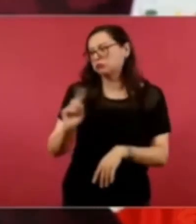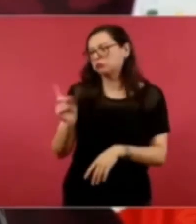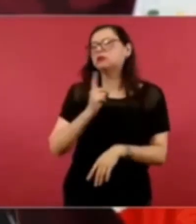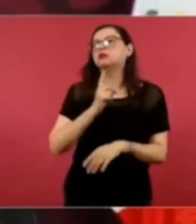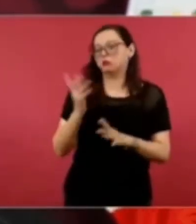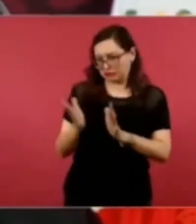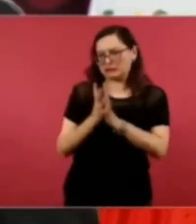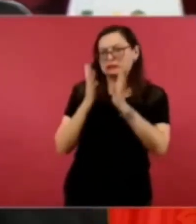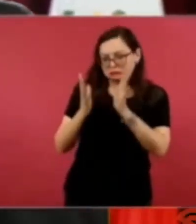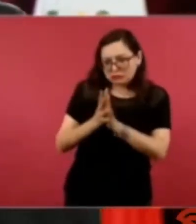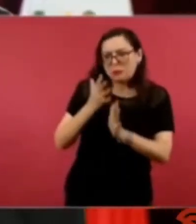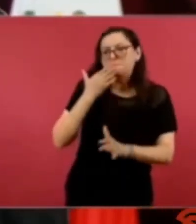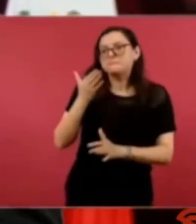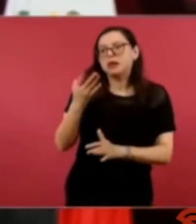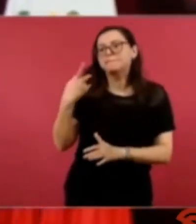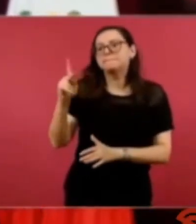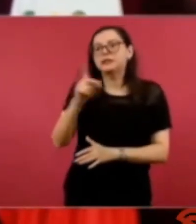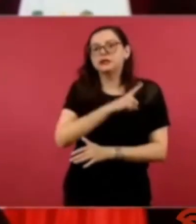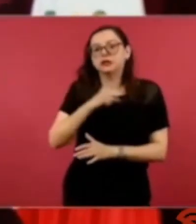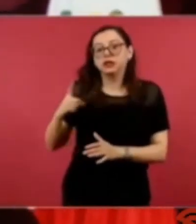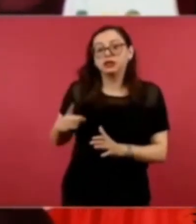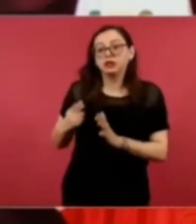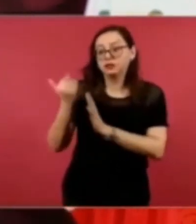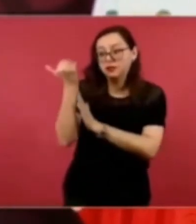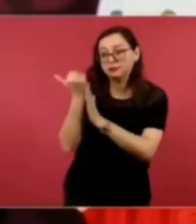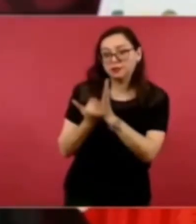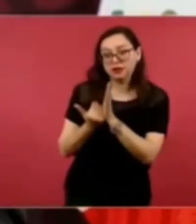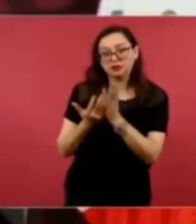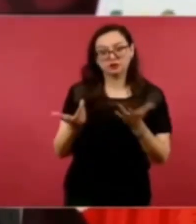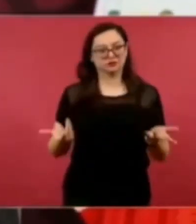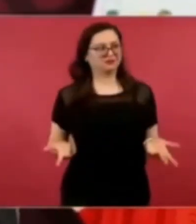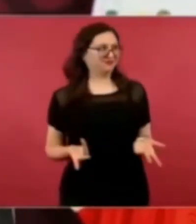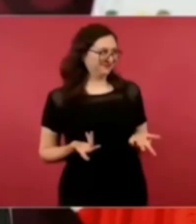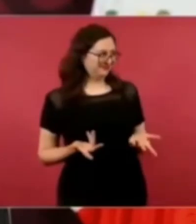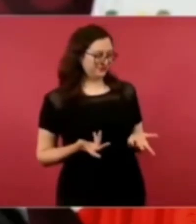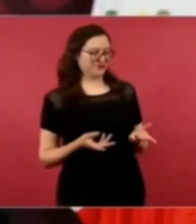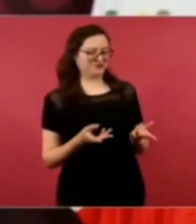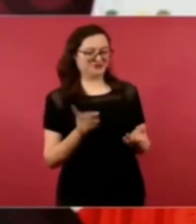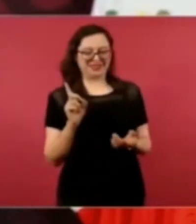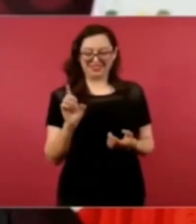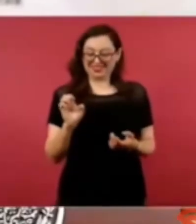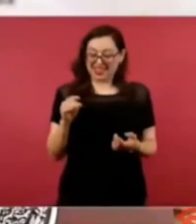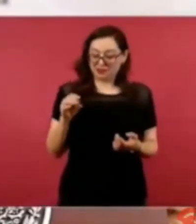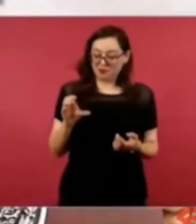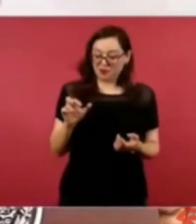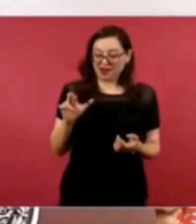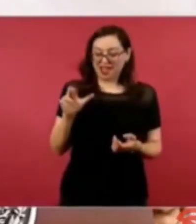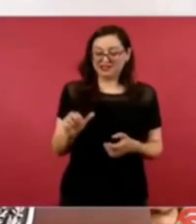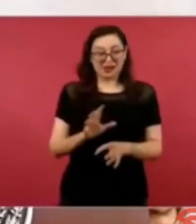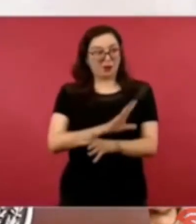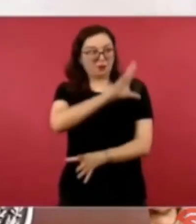pues es democracia y bastante todo lo que se pueda